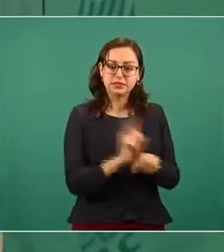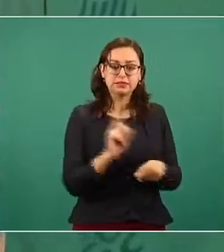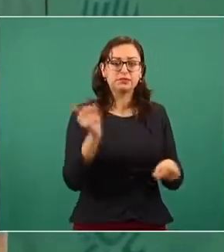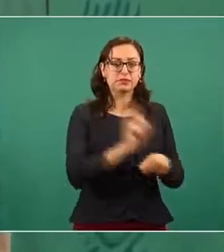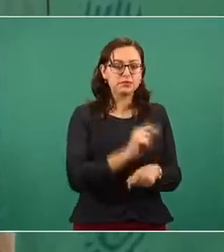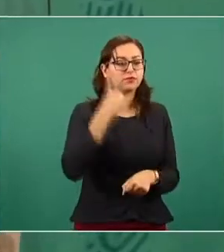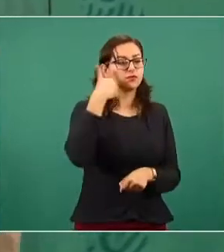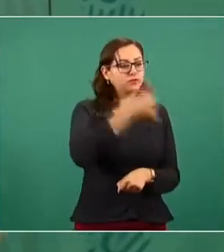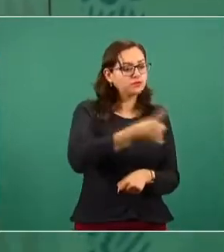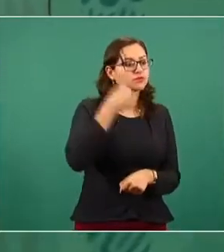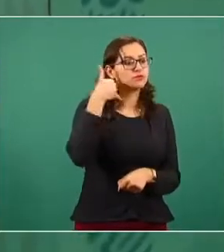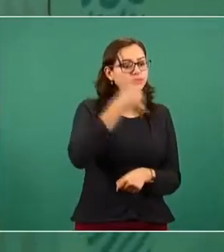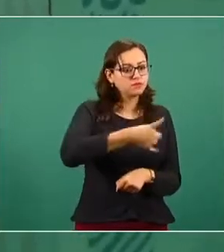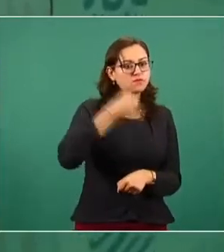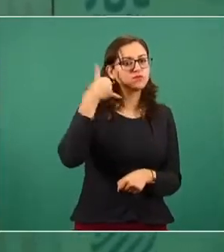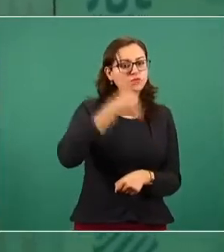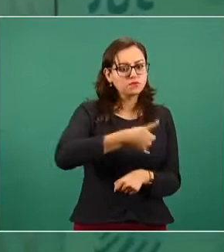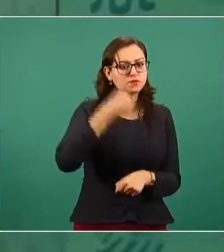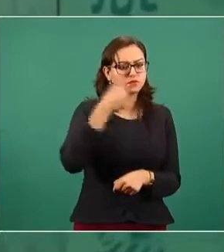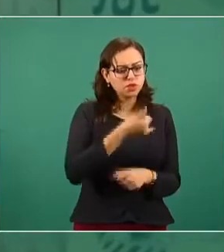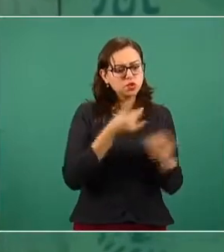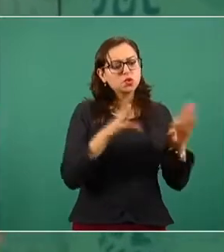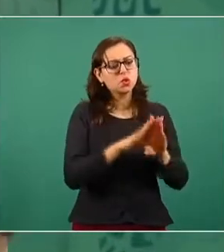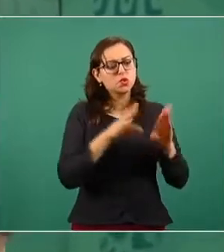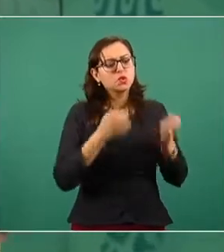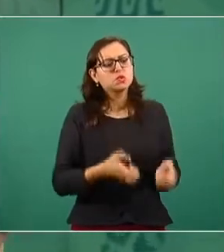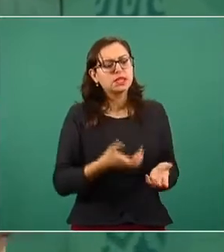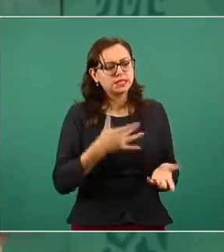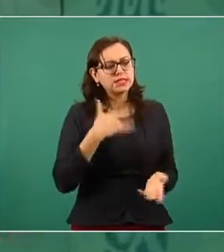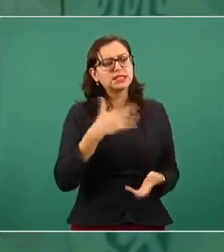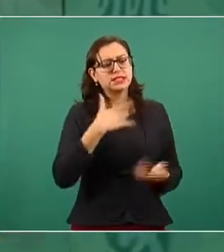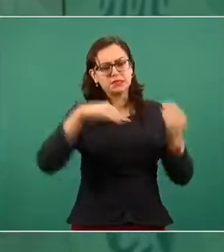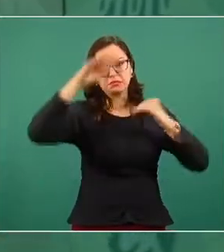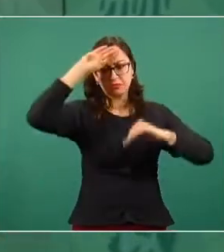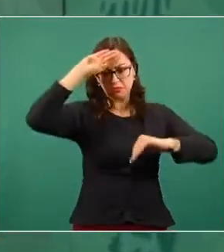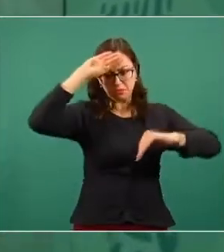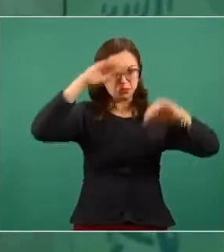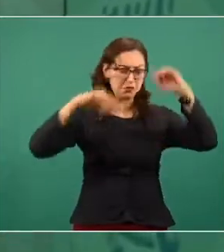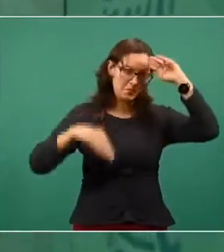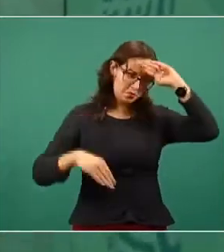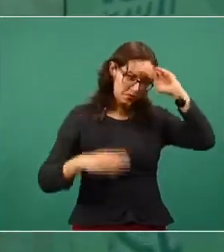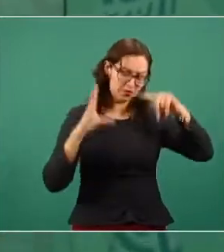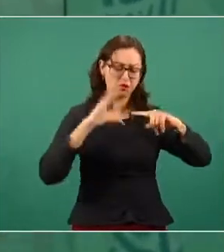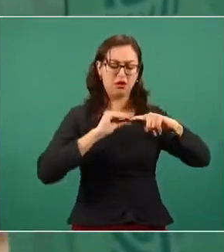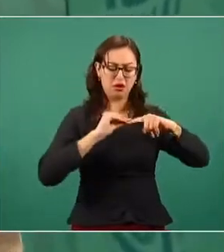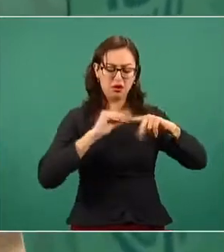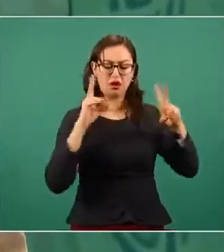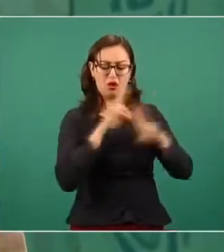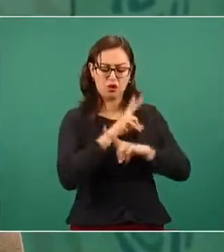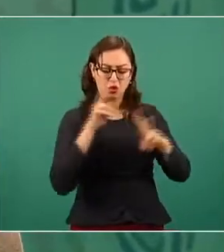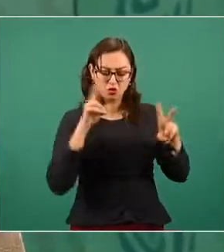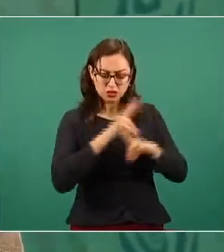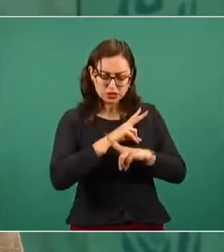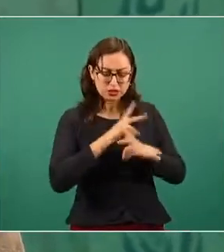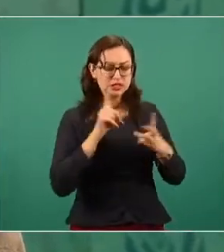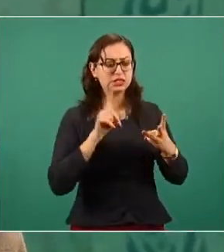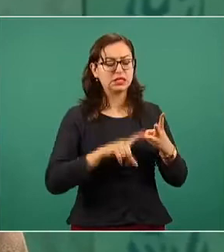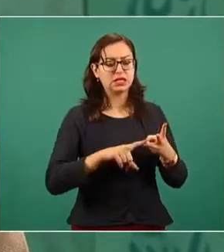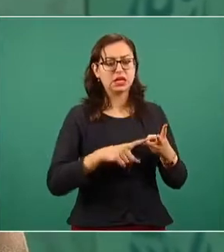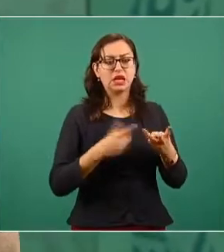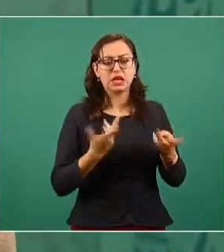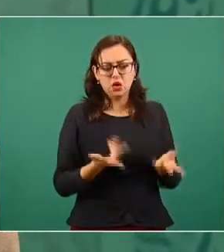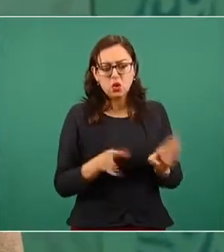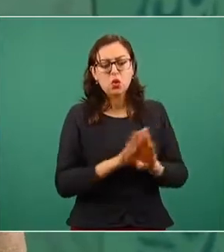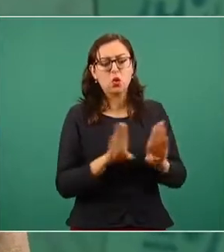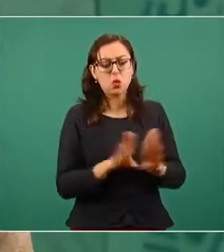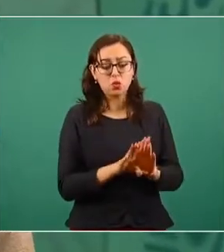días para saber cómo está su temperatura, los signos vitales, la oxigenación, la saturación de oxígeno en la